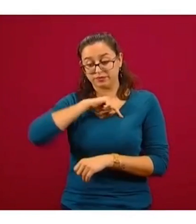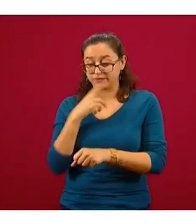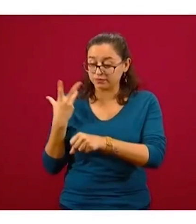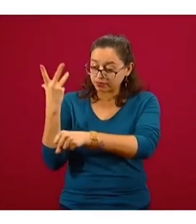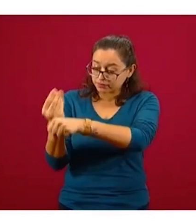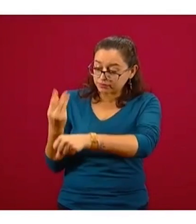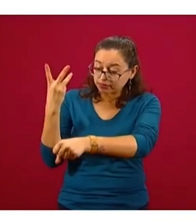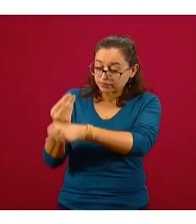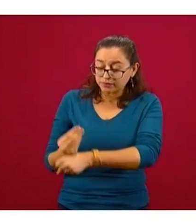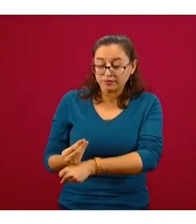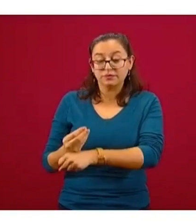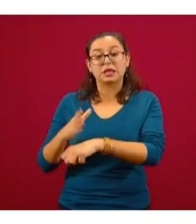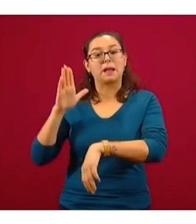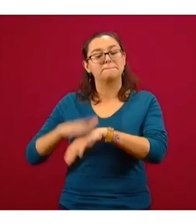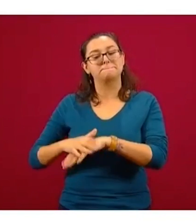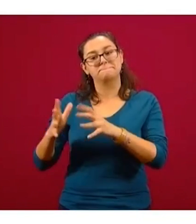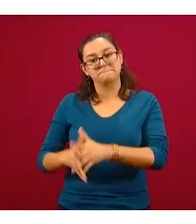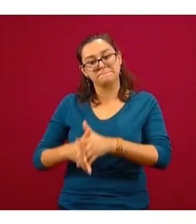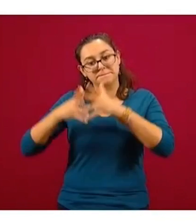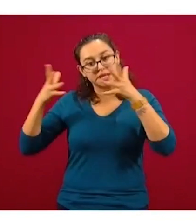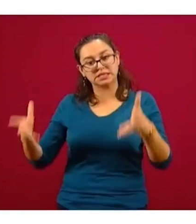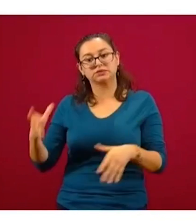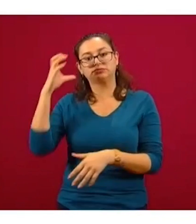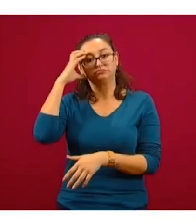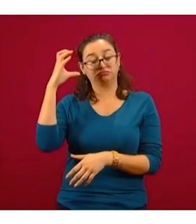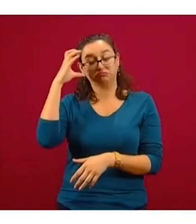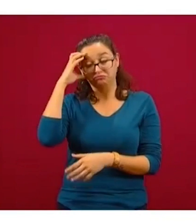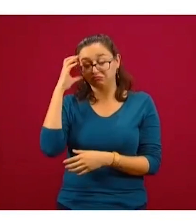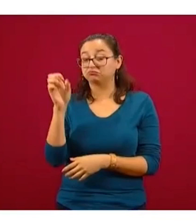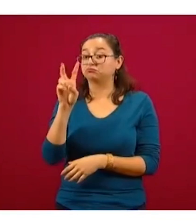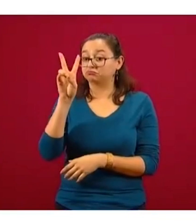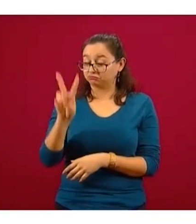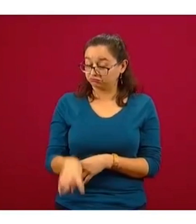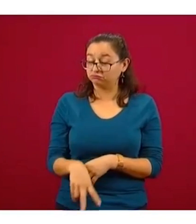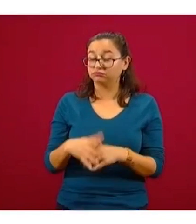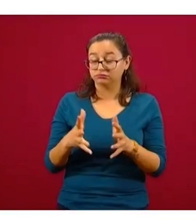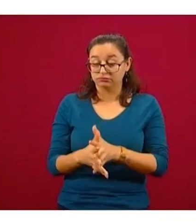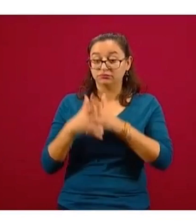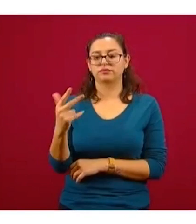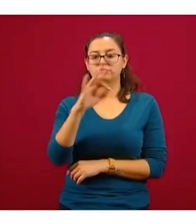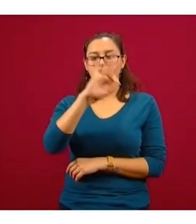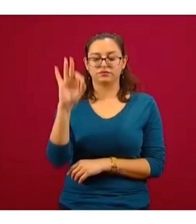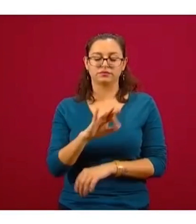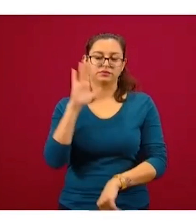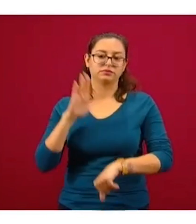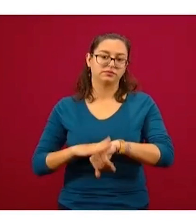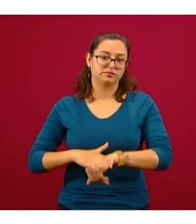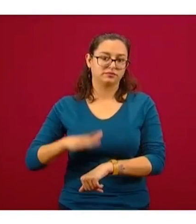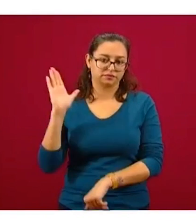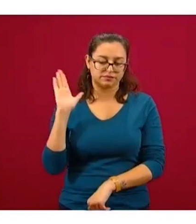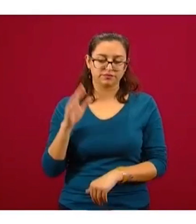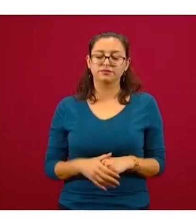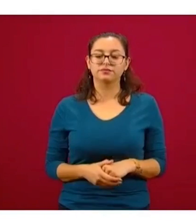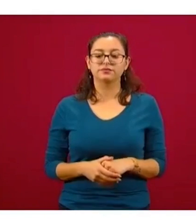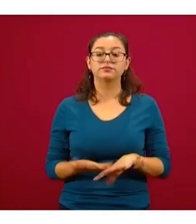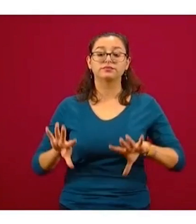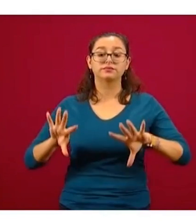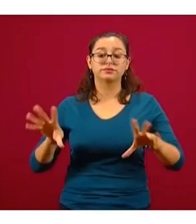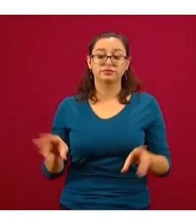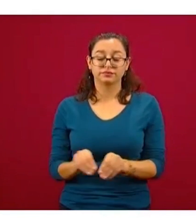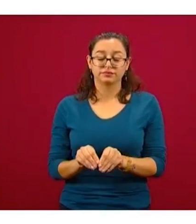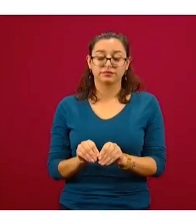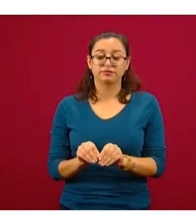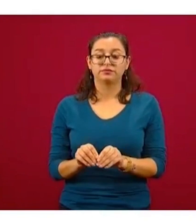reconversión e incrementamos en una forma considerable este número de camas. En total, llegamos a